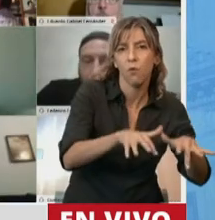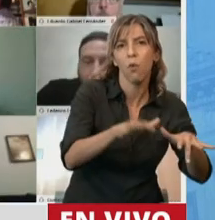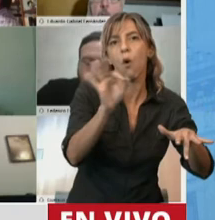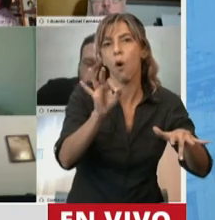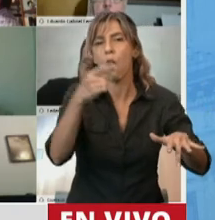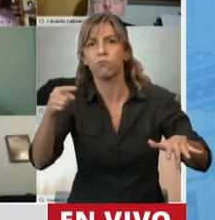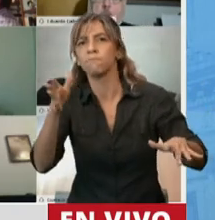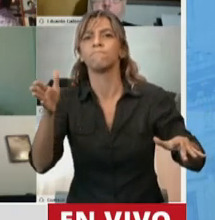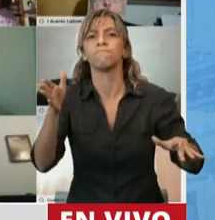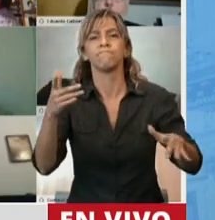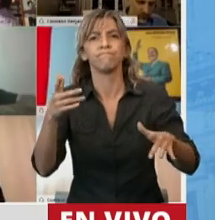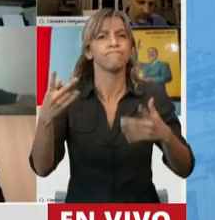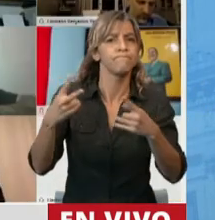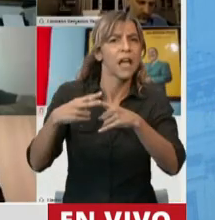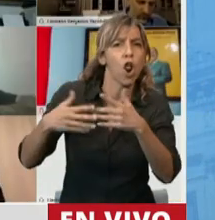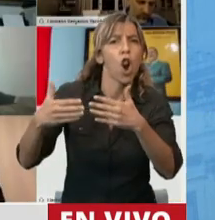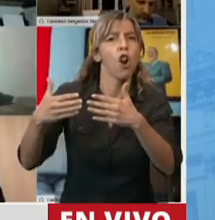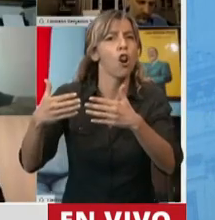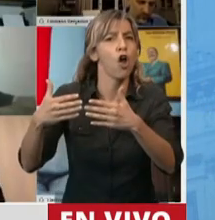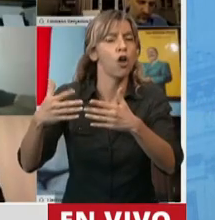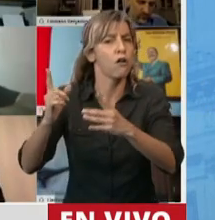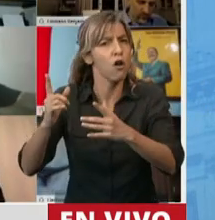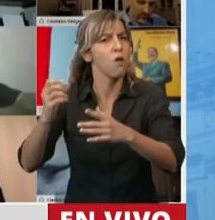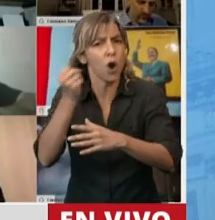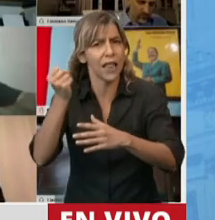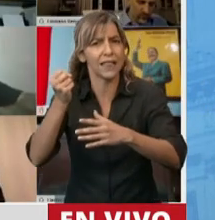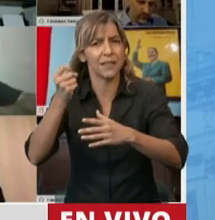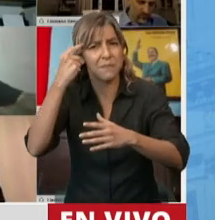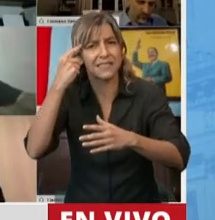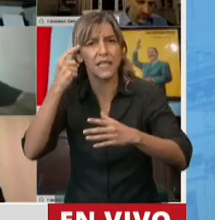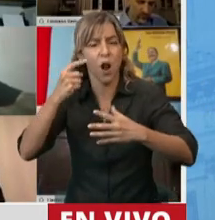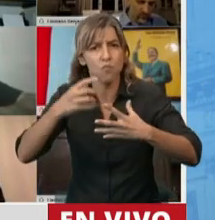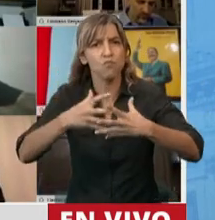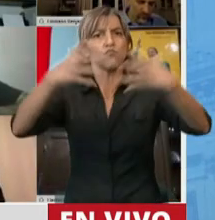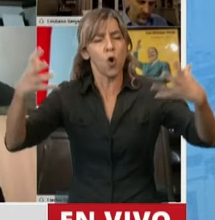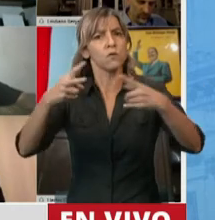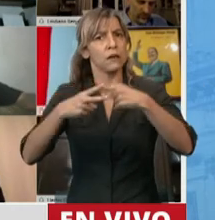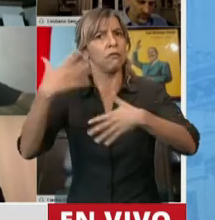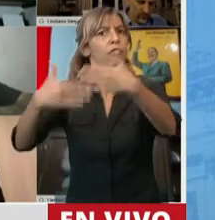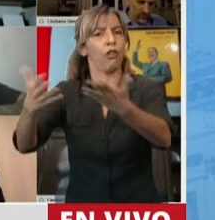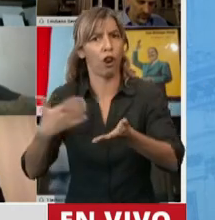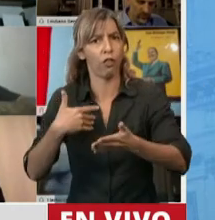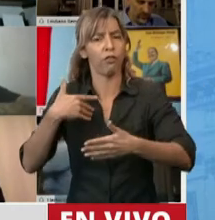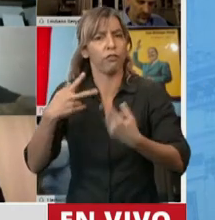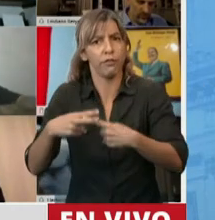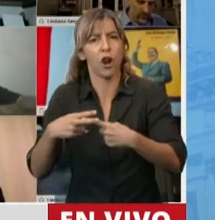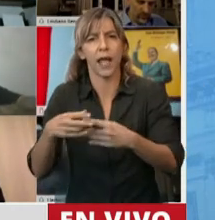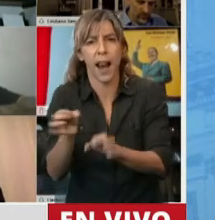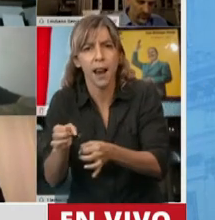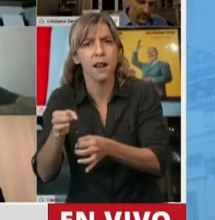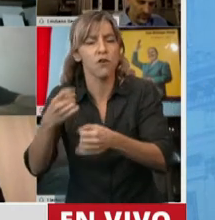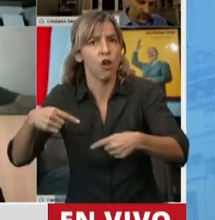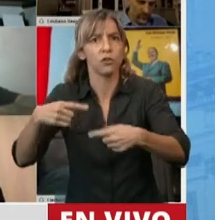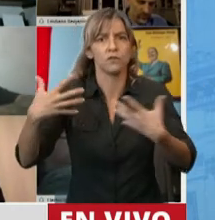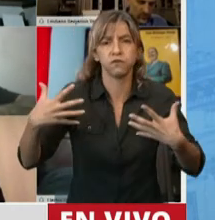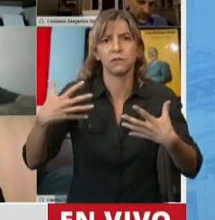solamente, sino que también cubre aspectos de biotecnología, nanotecnología, y muchas de las cuestiones vinculadas, inclusive a Argentina, como